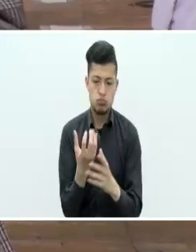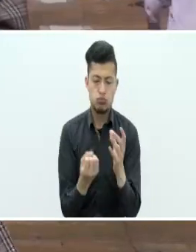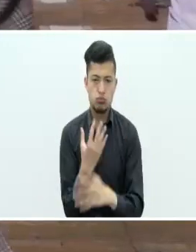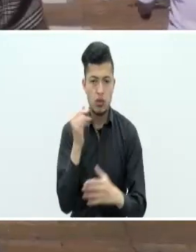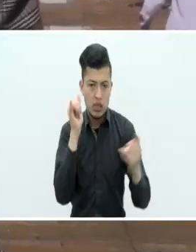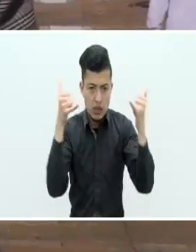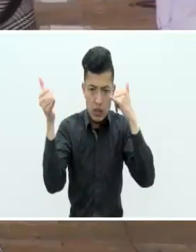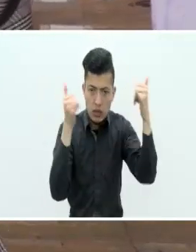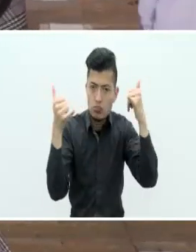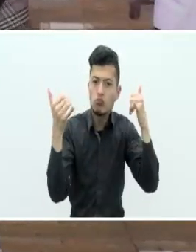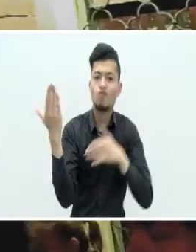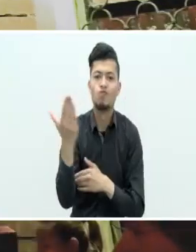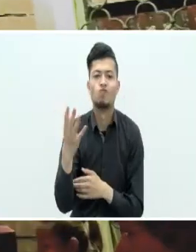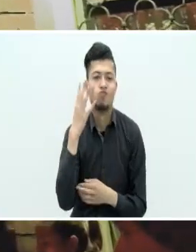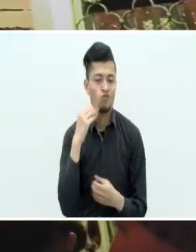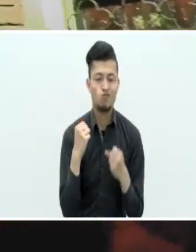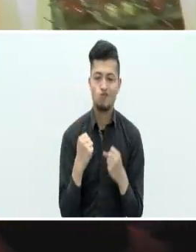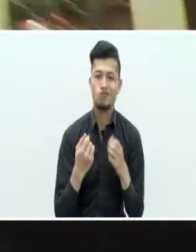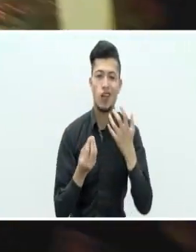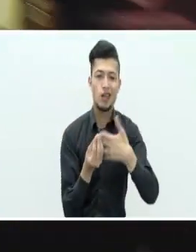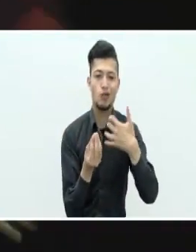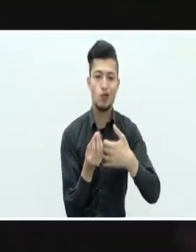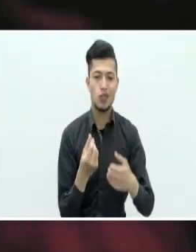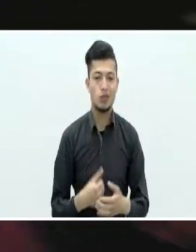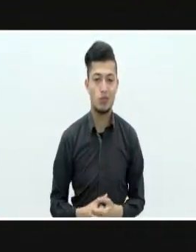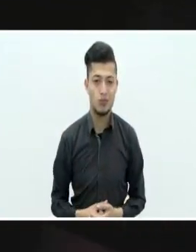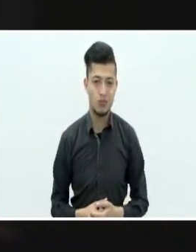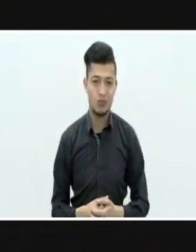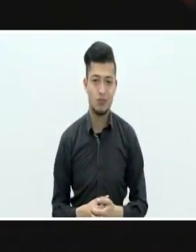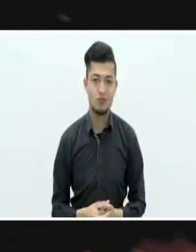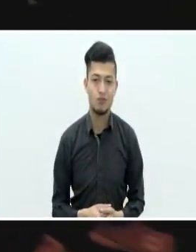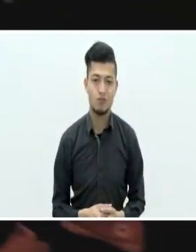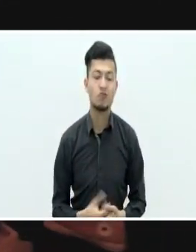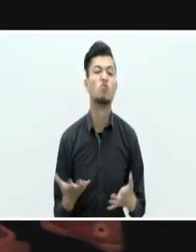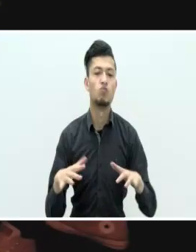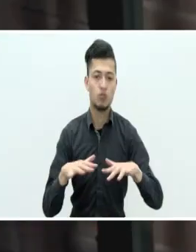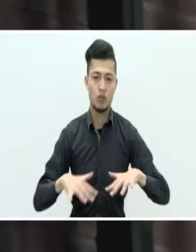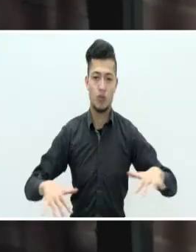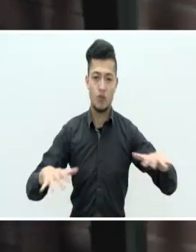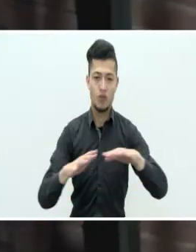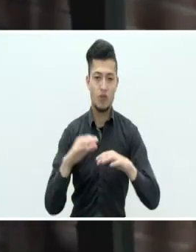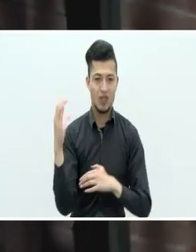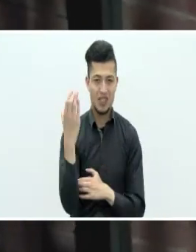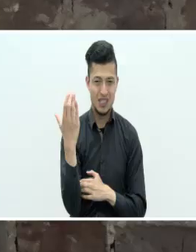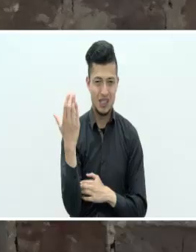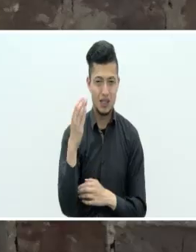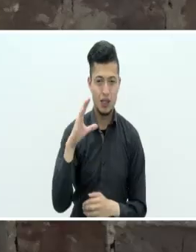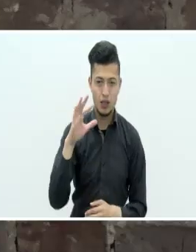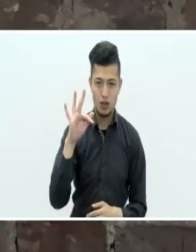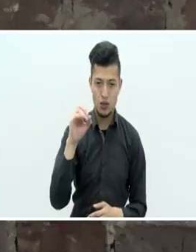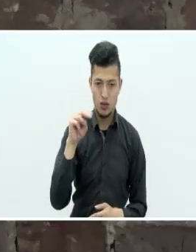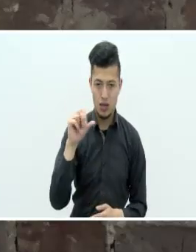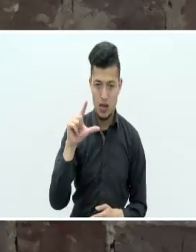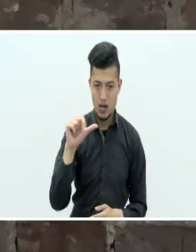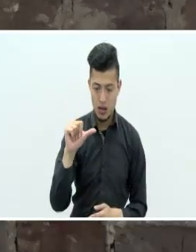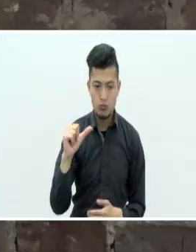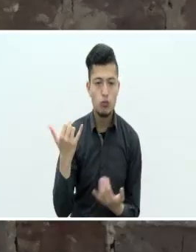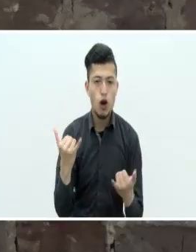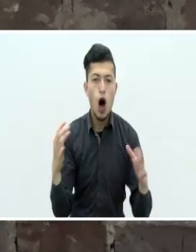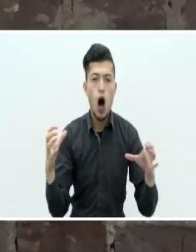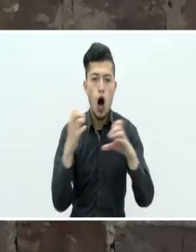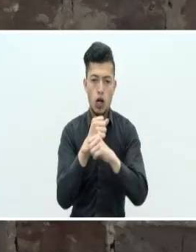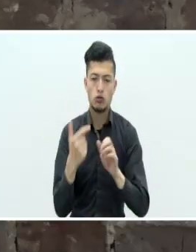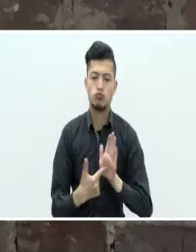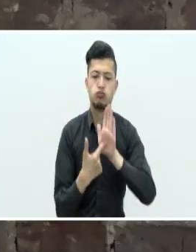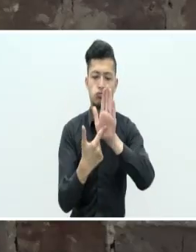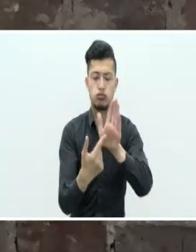expertos de la industria. Estamos hoy en Cine Tonalá, en una de las noches de Bobo Chorts, donde estamos proyectando el